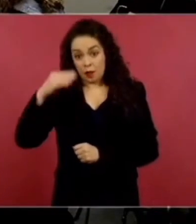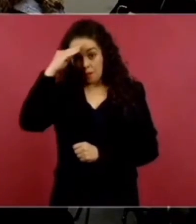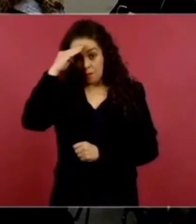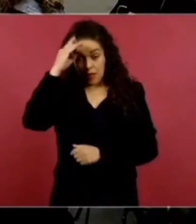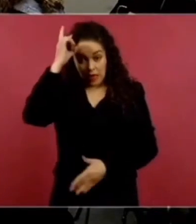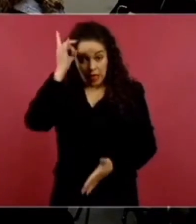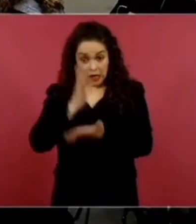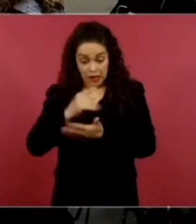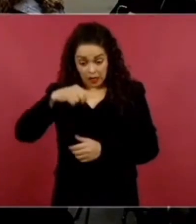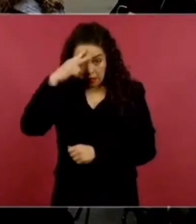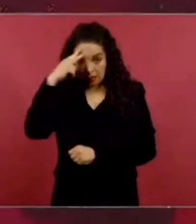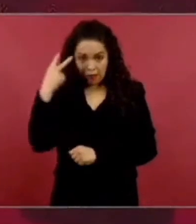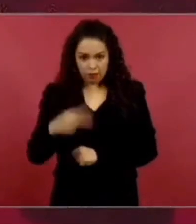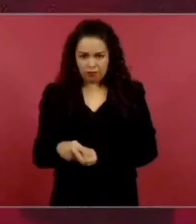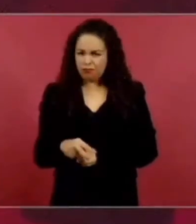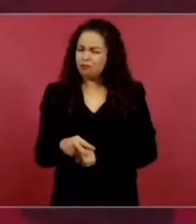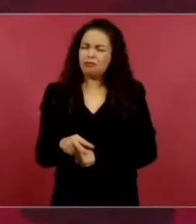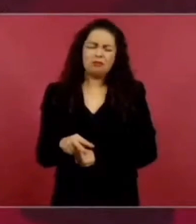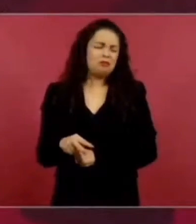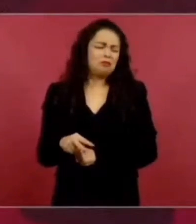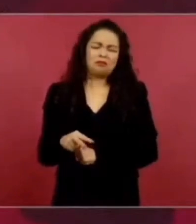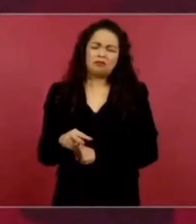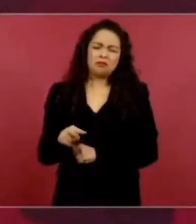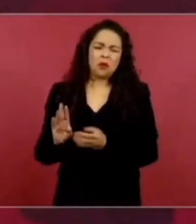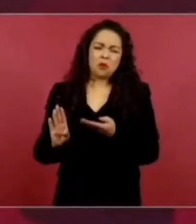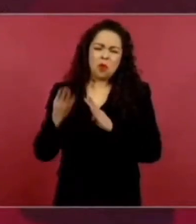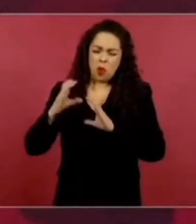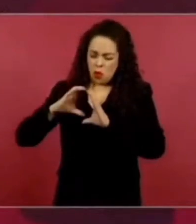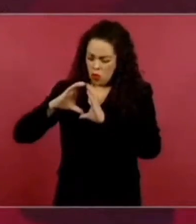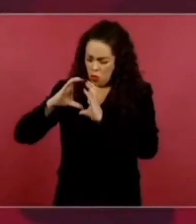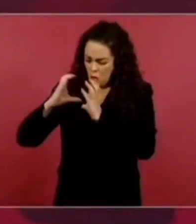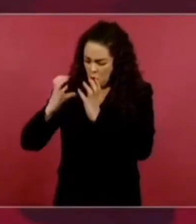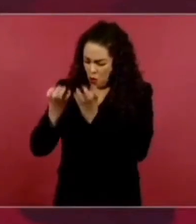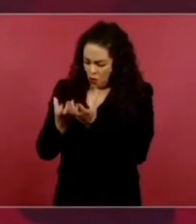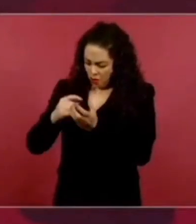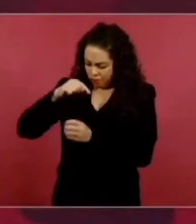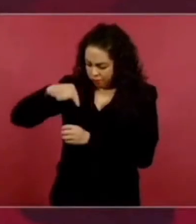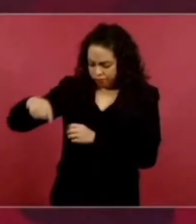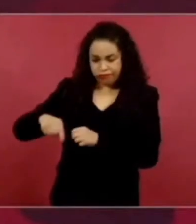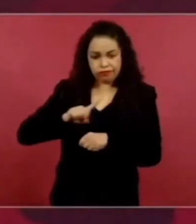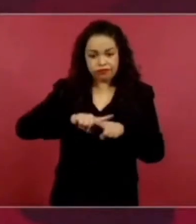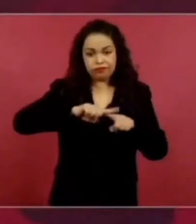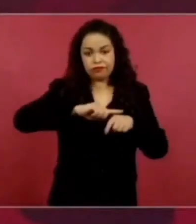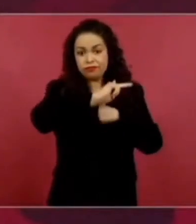el mundo. Hay esa postura fascistoide.